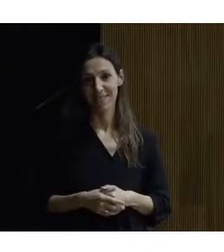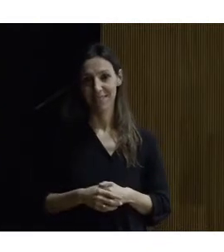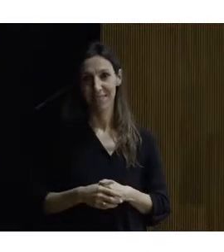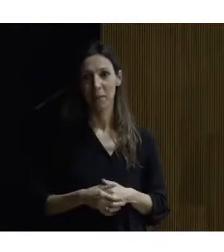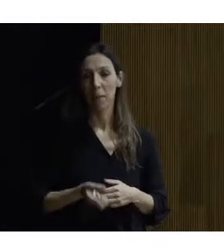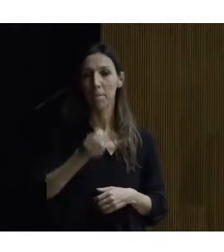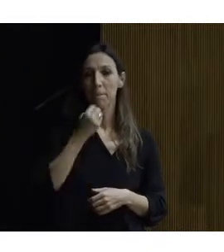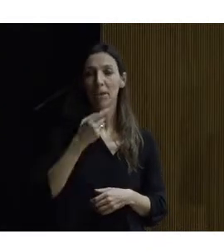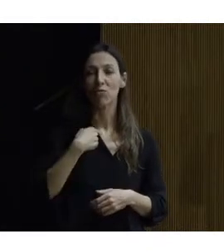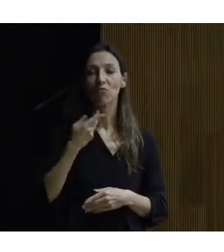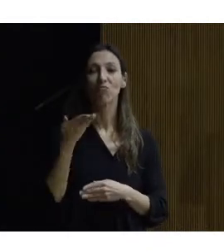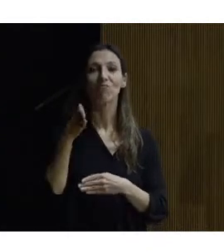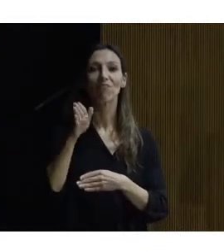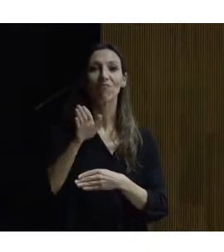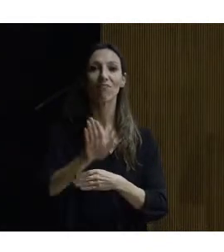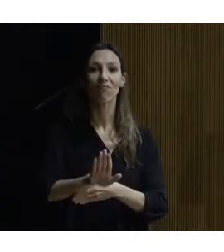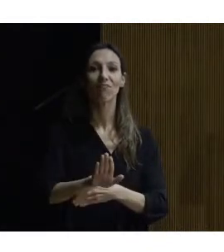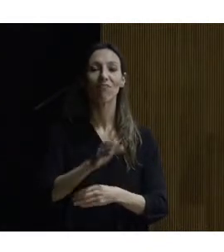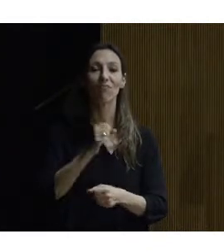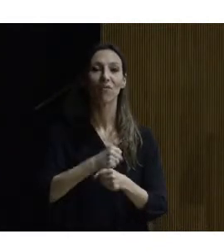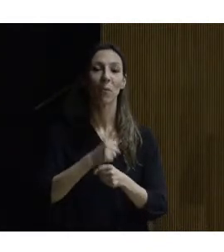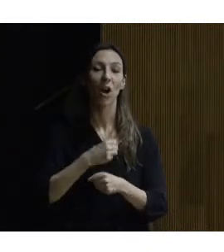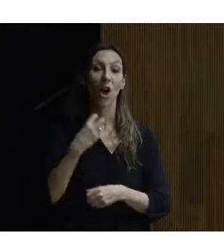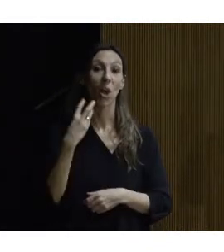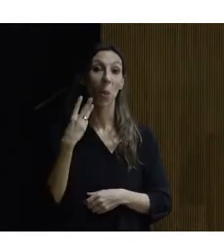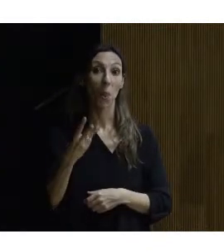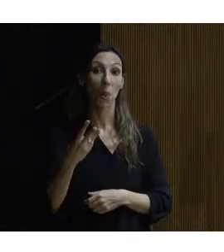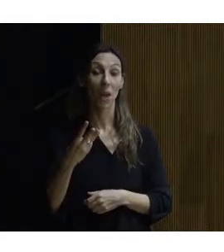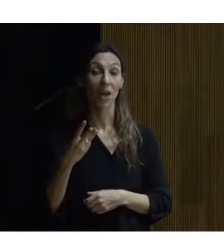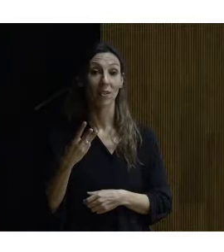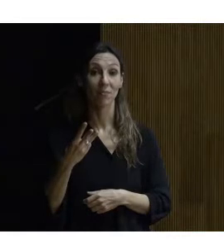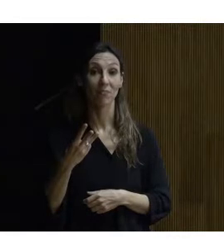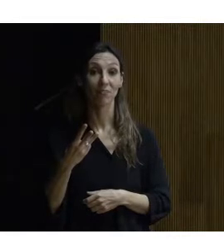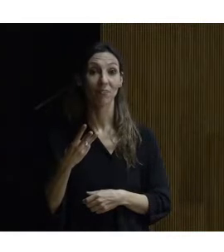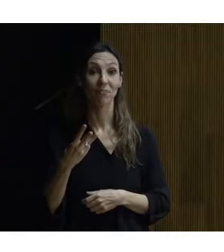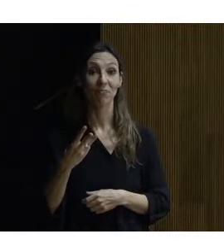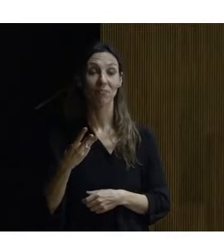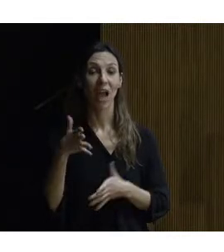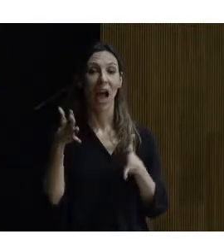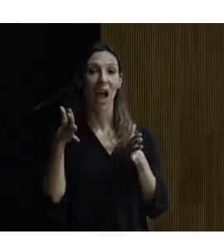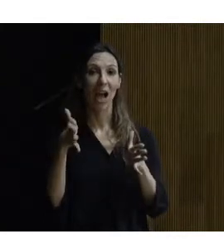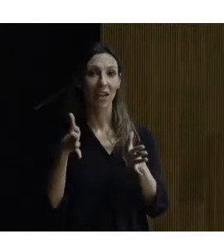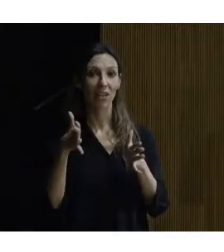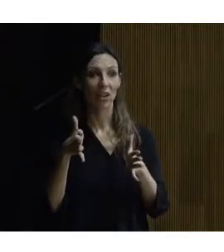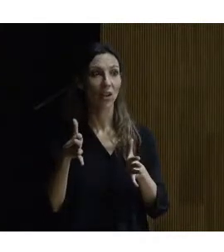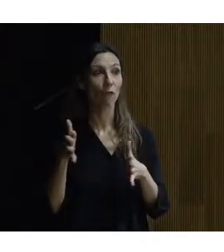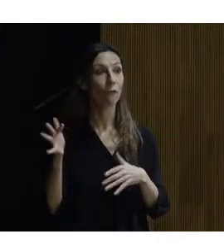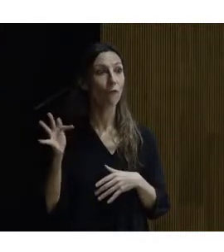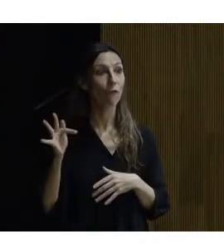bien yo os voy a mostrar tres trabajos que están vivos de asesoramiento Fernando